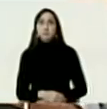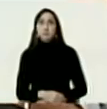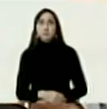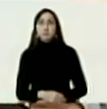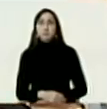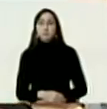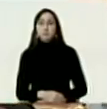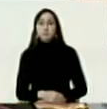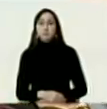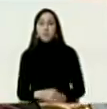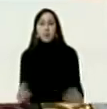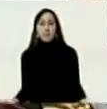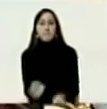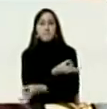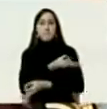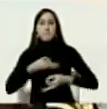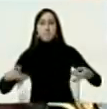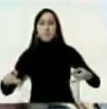Correcto.